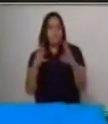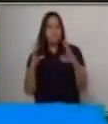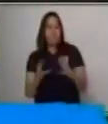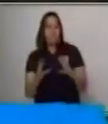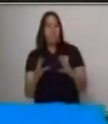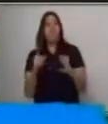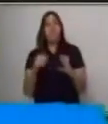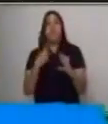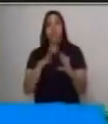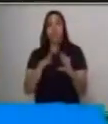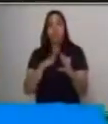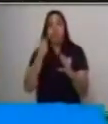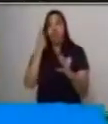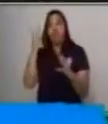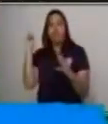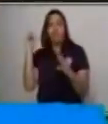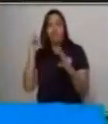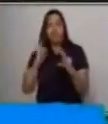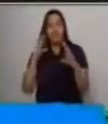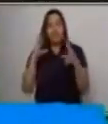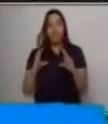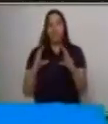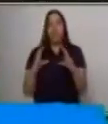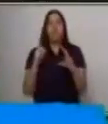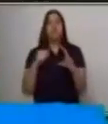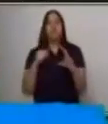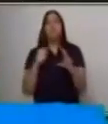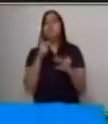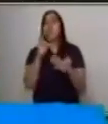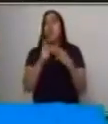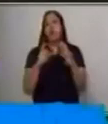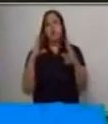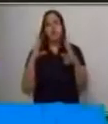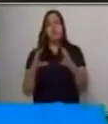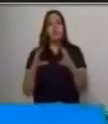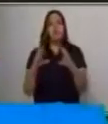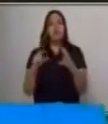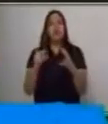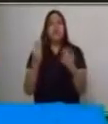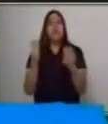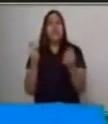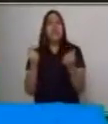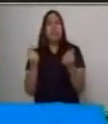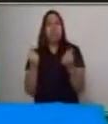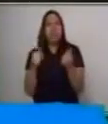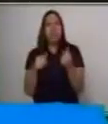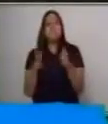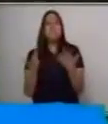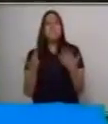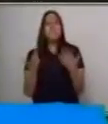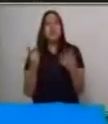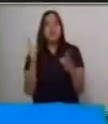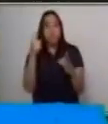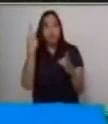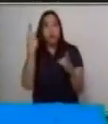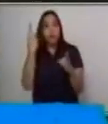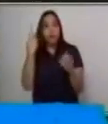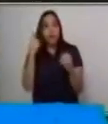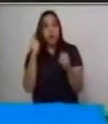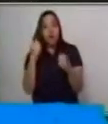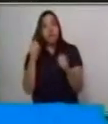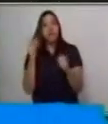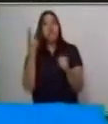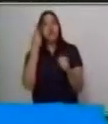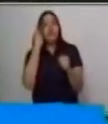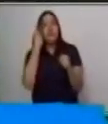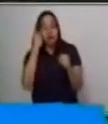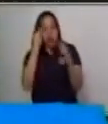Aquí tengo un objeto. ¿Qué es lo que tengo que hacer? Según el paso uno, dice poner atención en